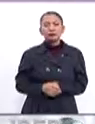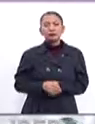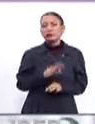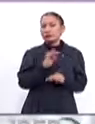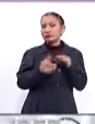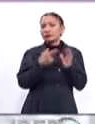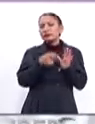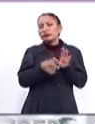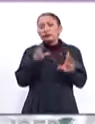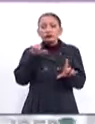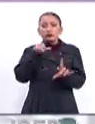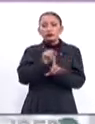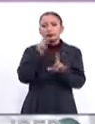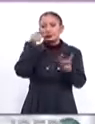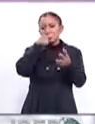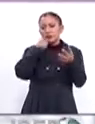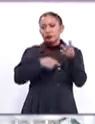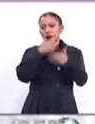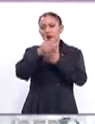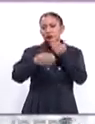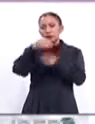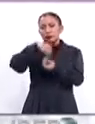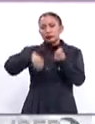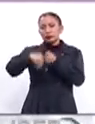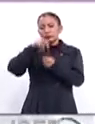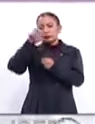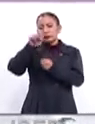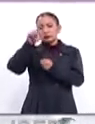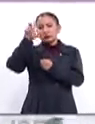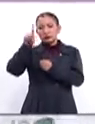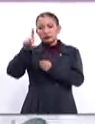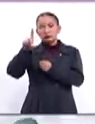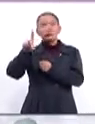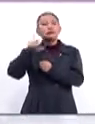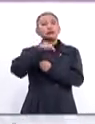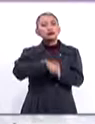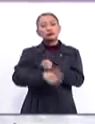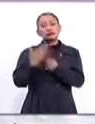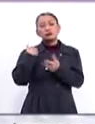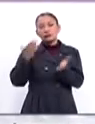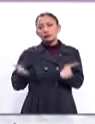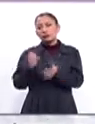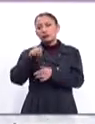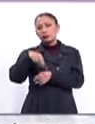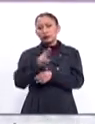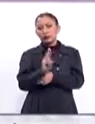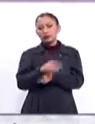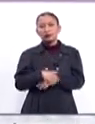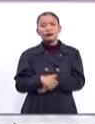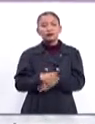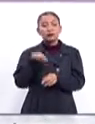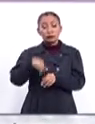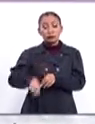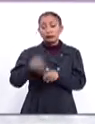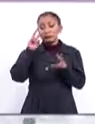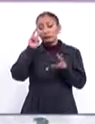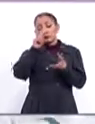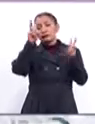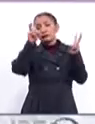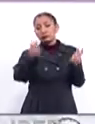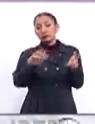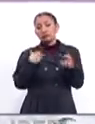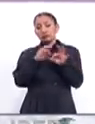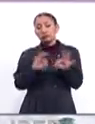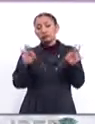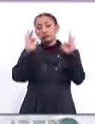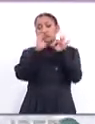Todo esto para alcanzar los objetivos de desarrollo sostenible de la Agenda 2030 que promueven las Naciones Unidas. En la entrega de hoy veremos